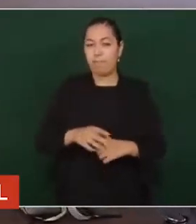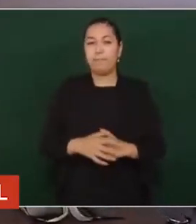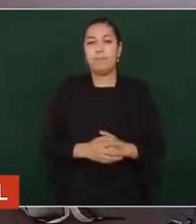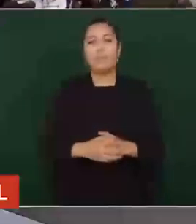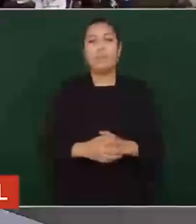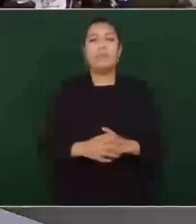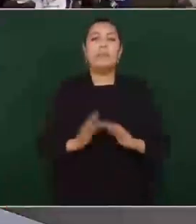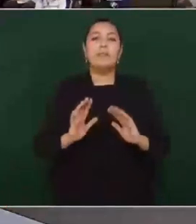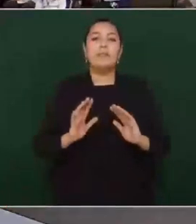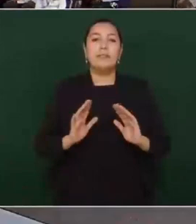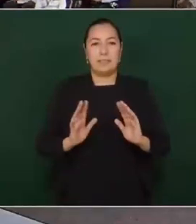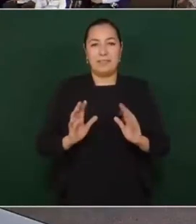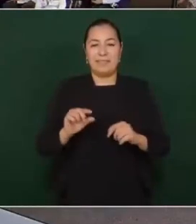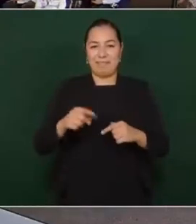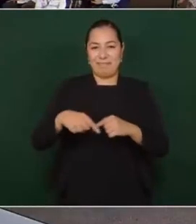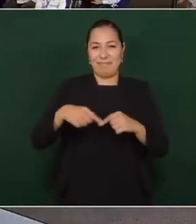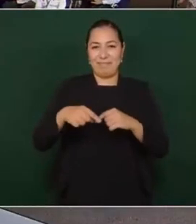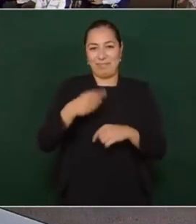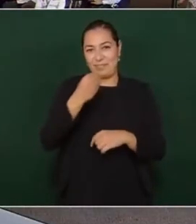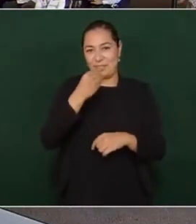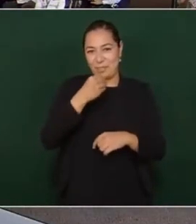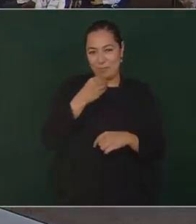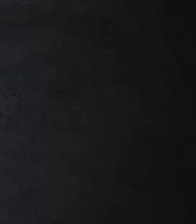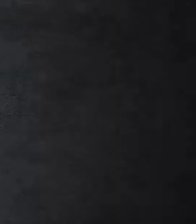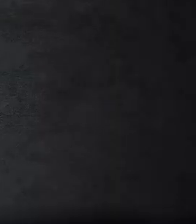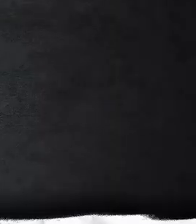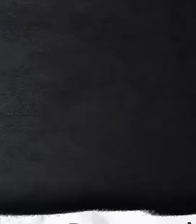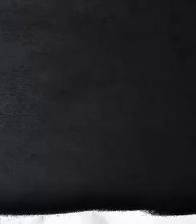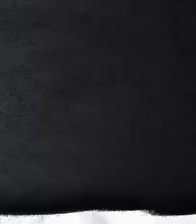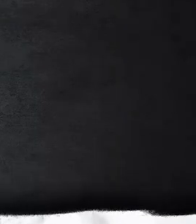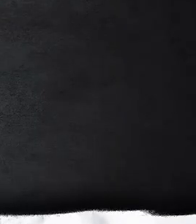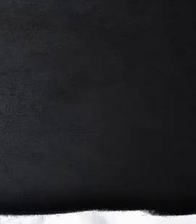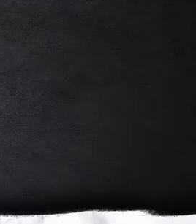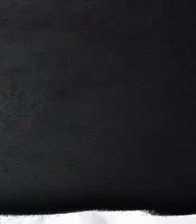ya nos vamos a desayunar no